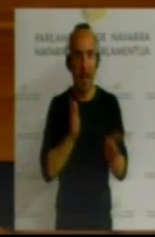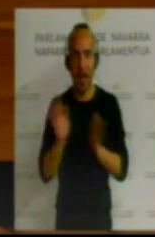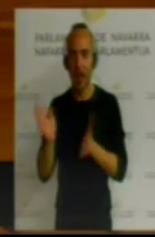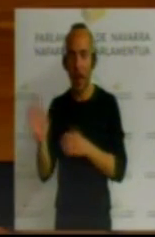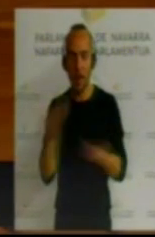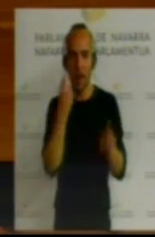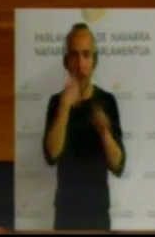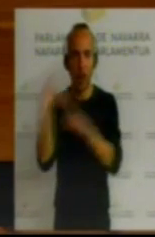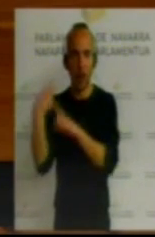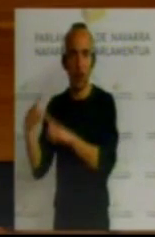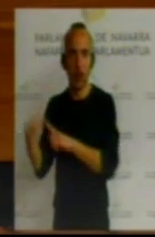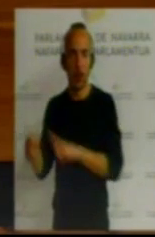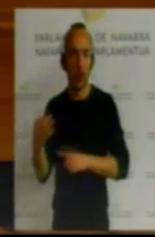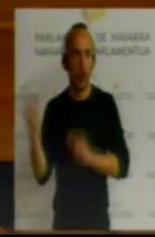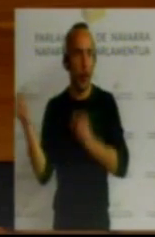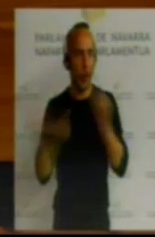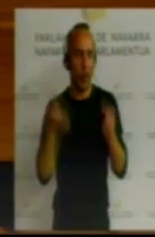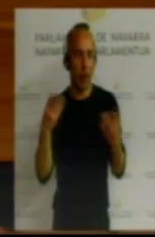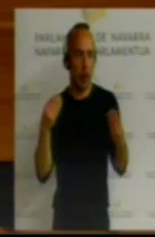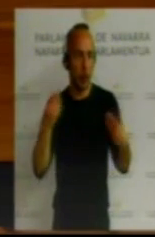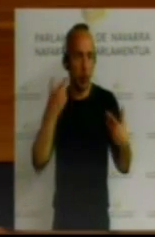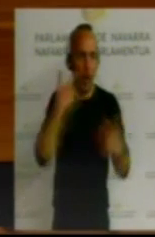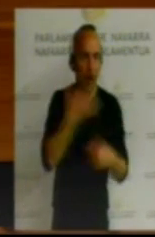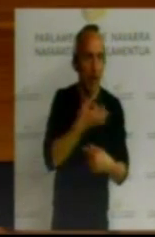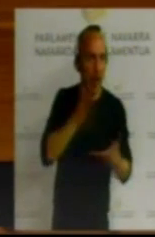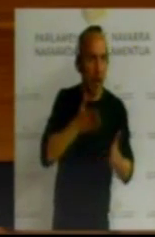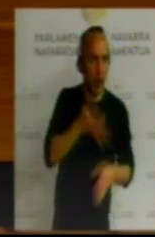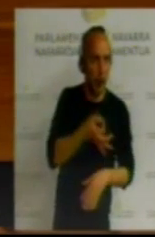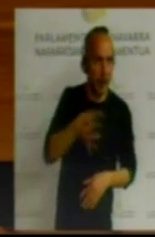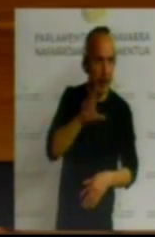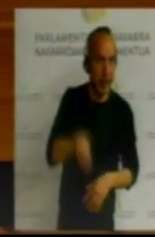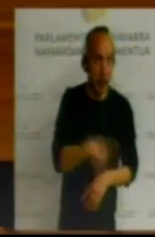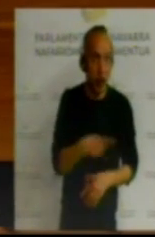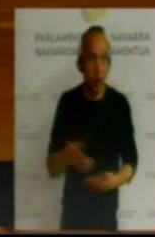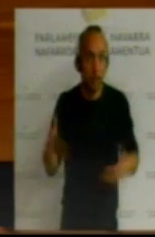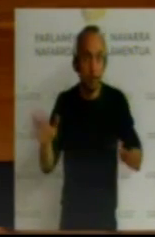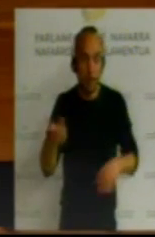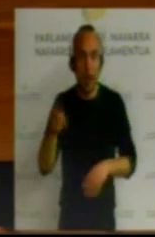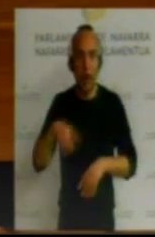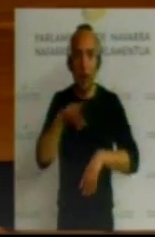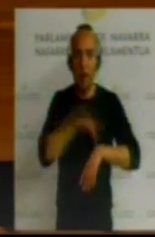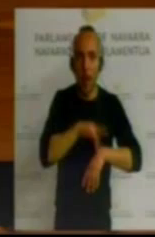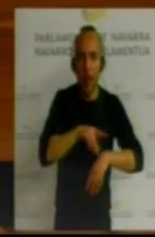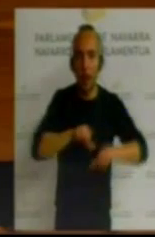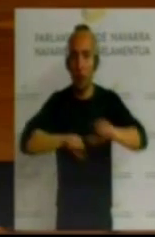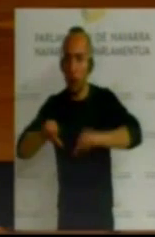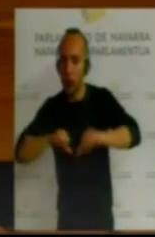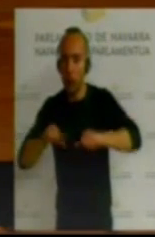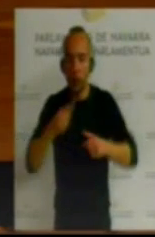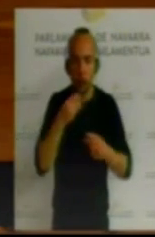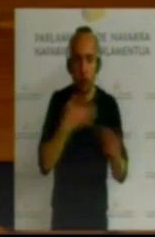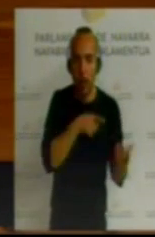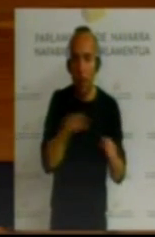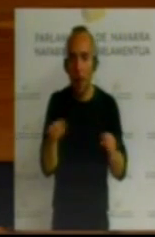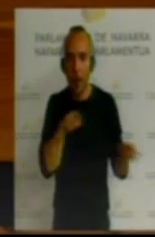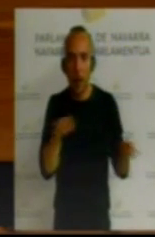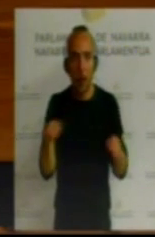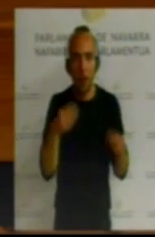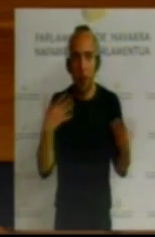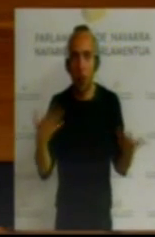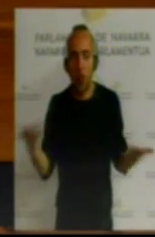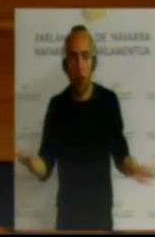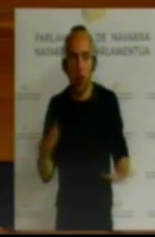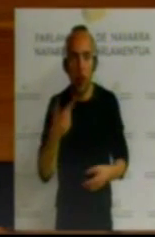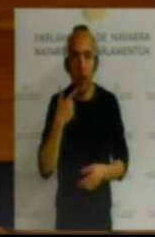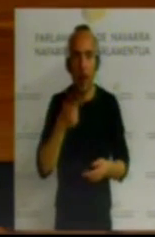se suscitan muchos debates sobre la eficacia del mismo y de los abordajes médicos quirúrgicos indicados. Un diagnóstico